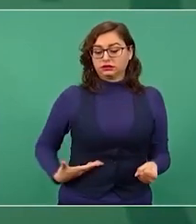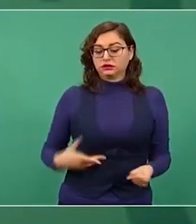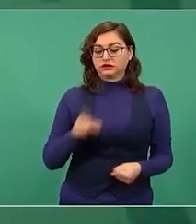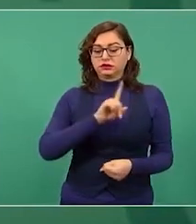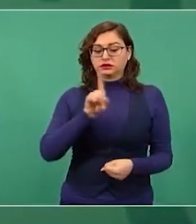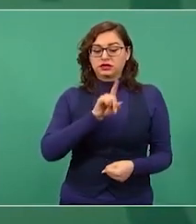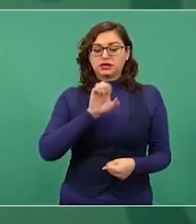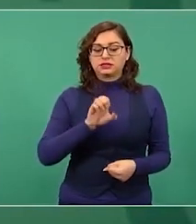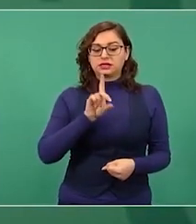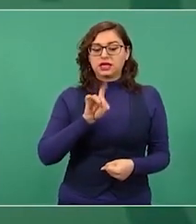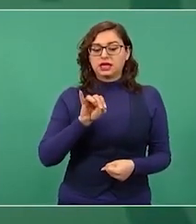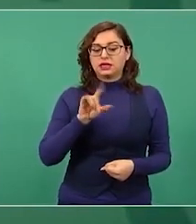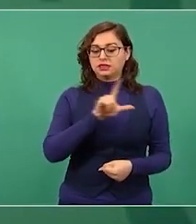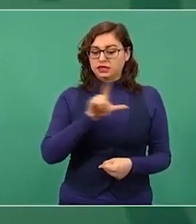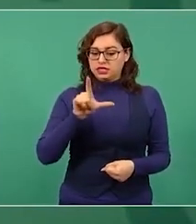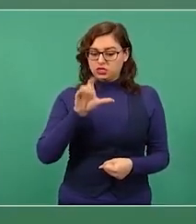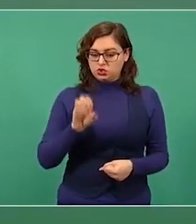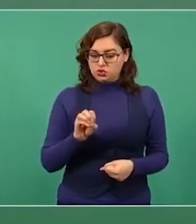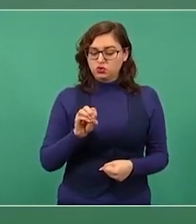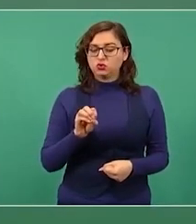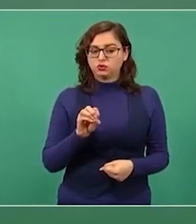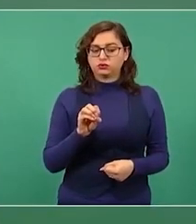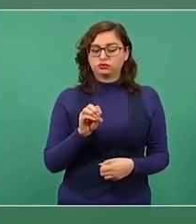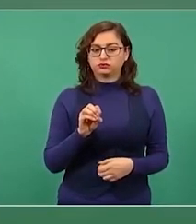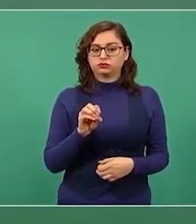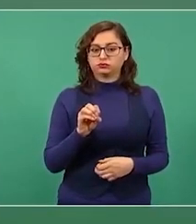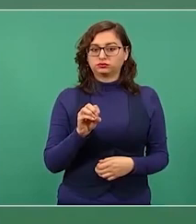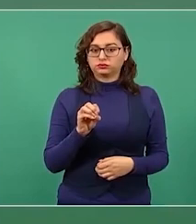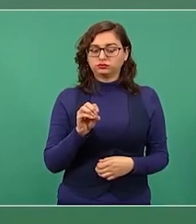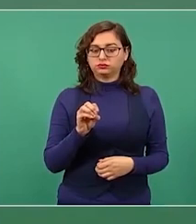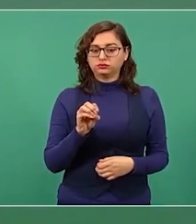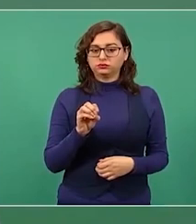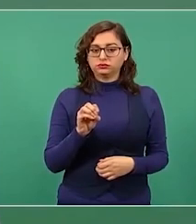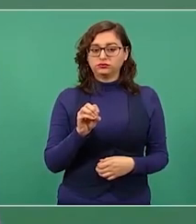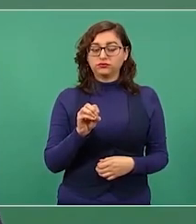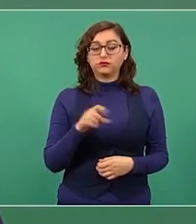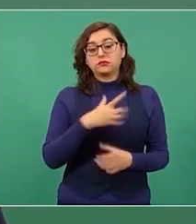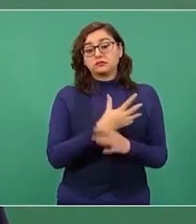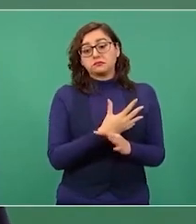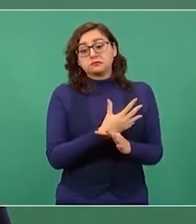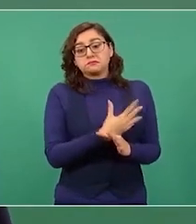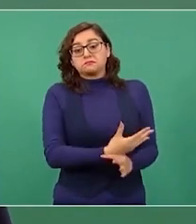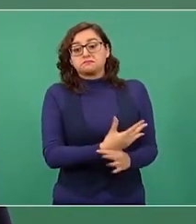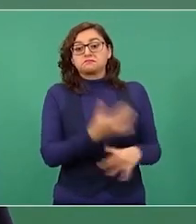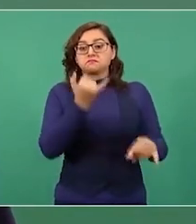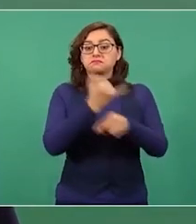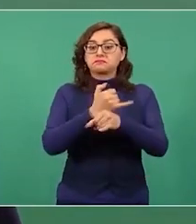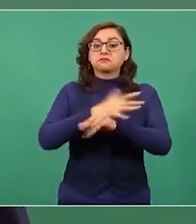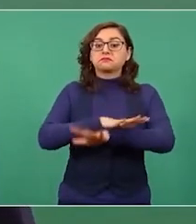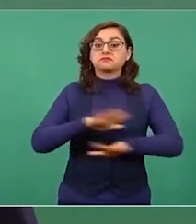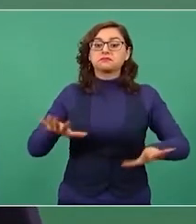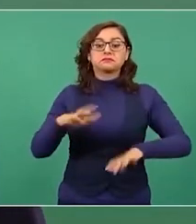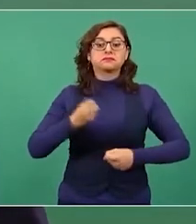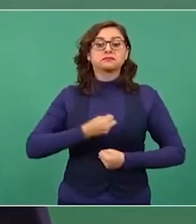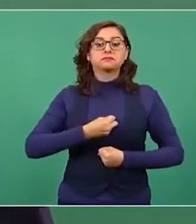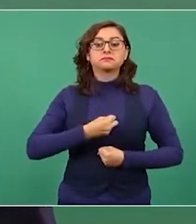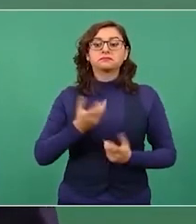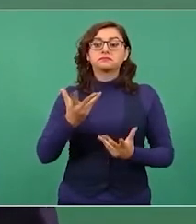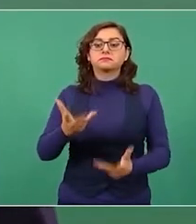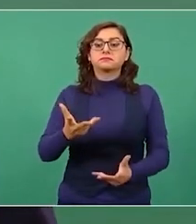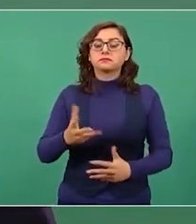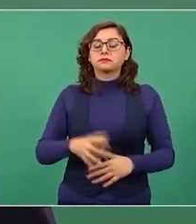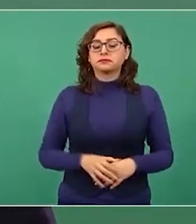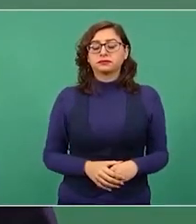en ese entonces, expresó en su informe que iba a